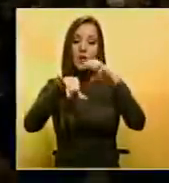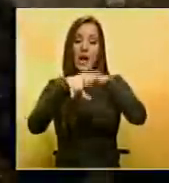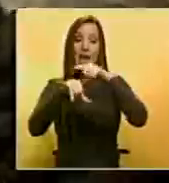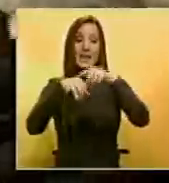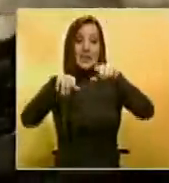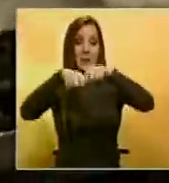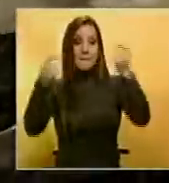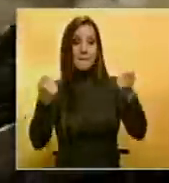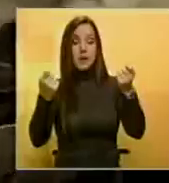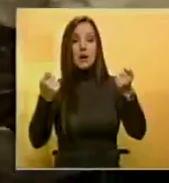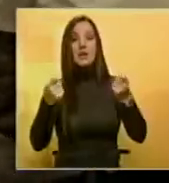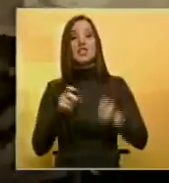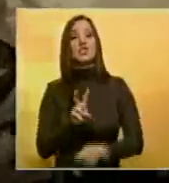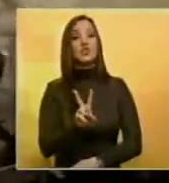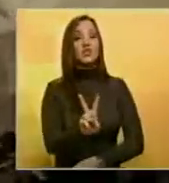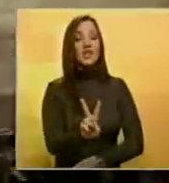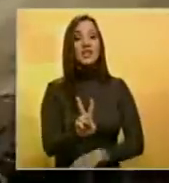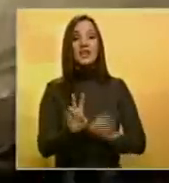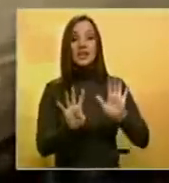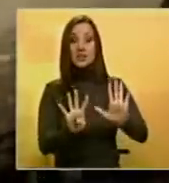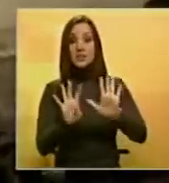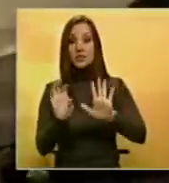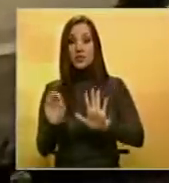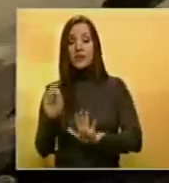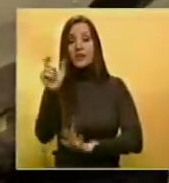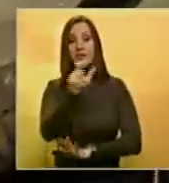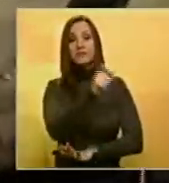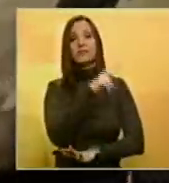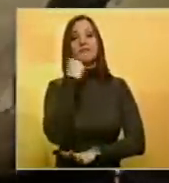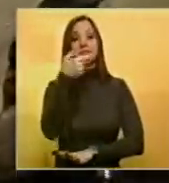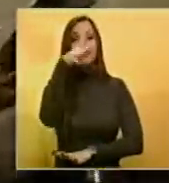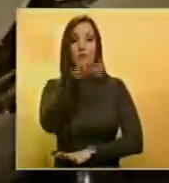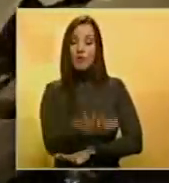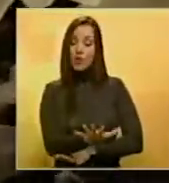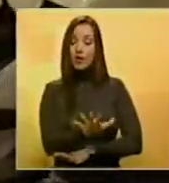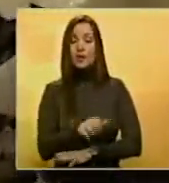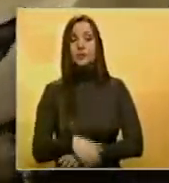provocando la muerte de las 298 personas que iban a bordo.